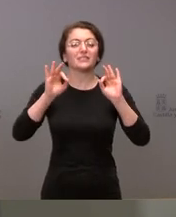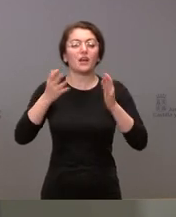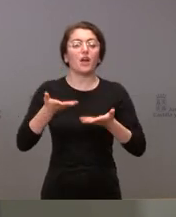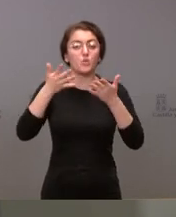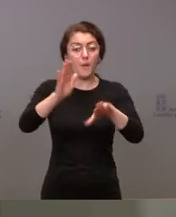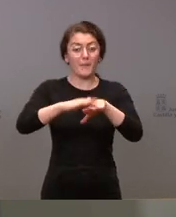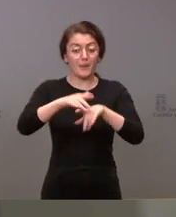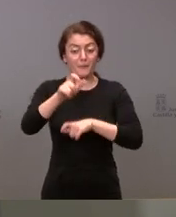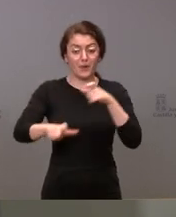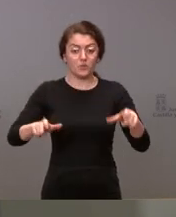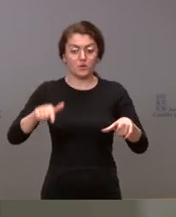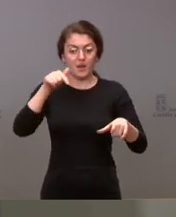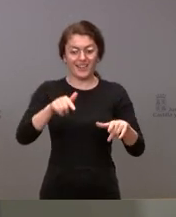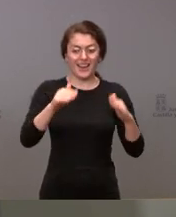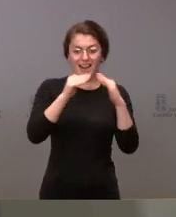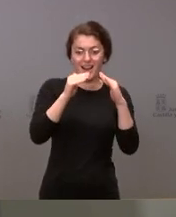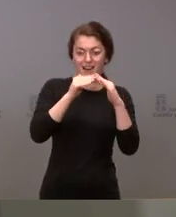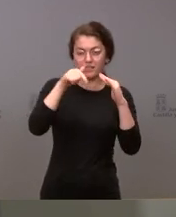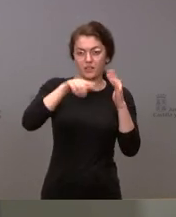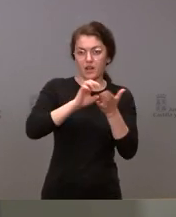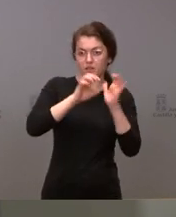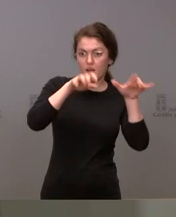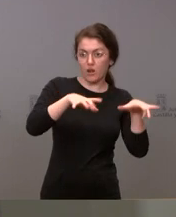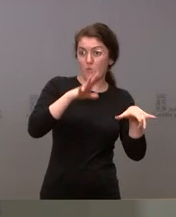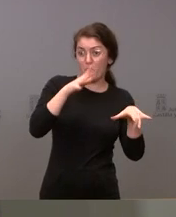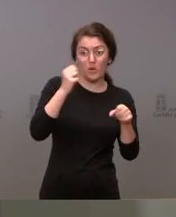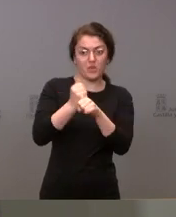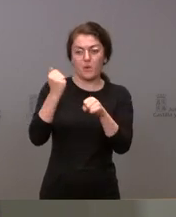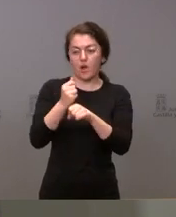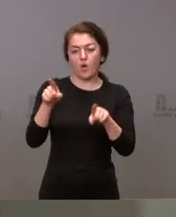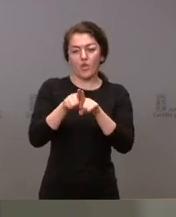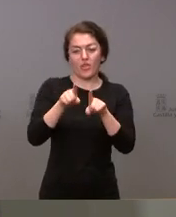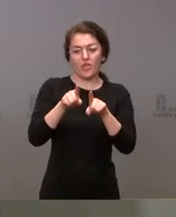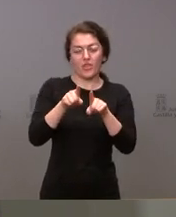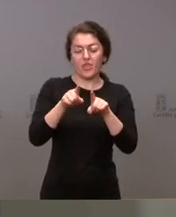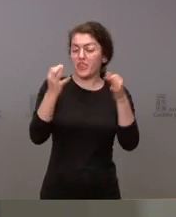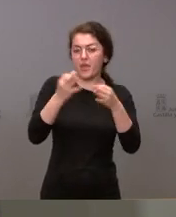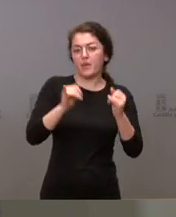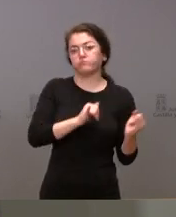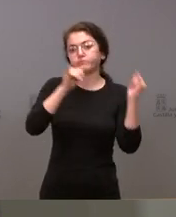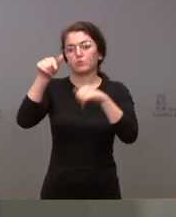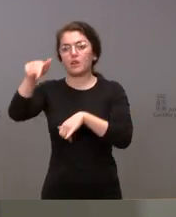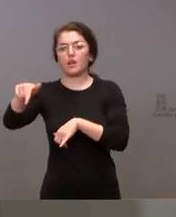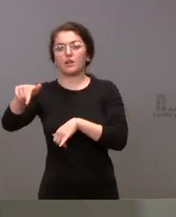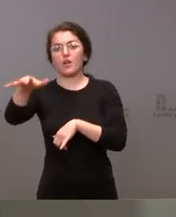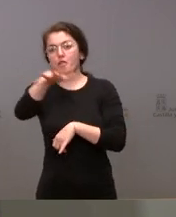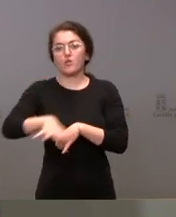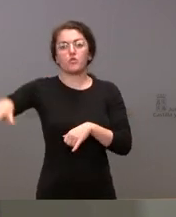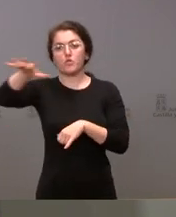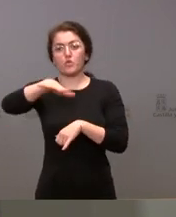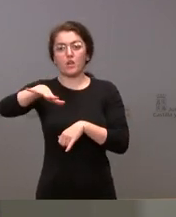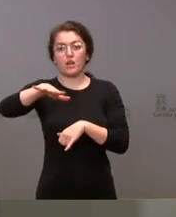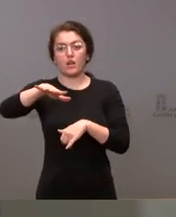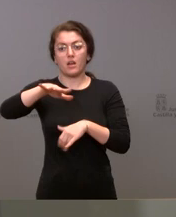residiendo en Castilla y León por motivos laborales tenían un desplazamiento habitual a otras localidades de fuera de nuestra comunidad